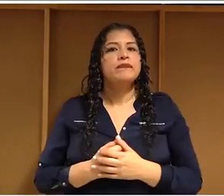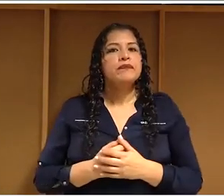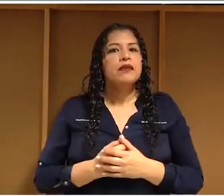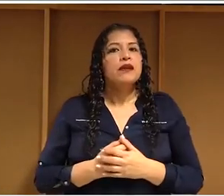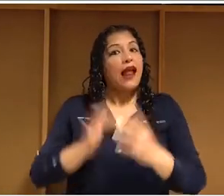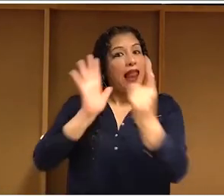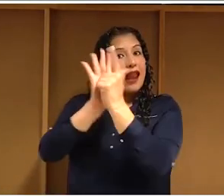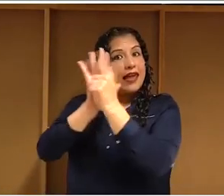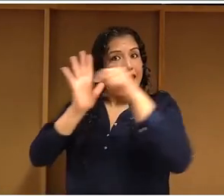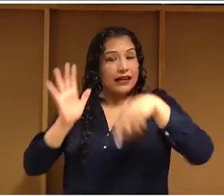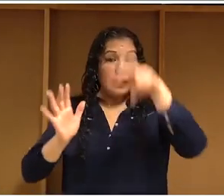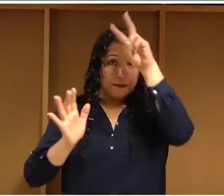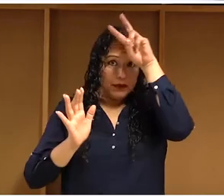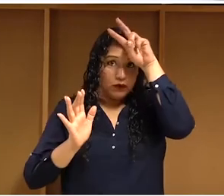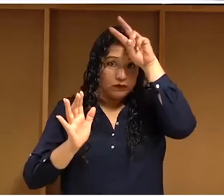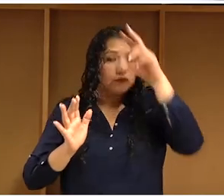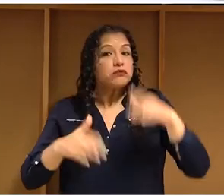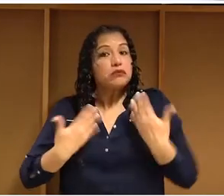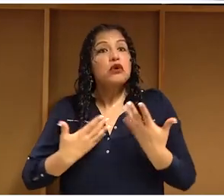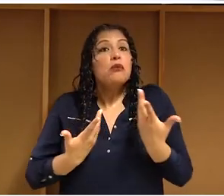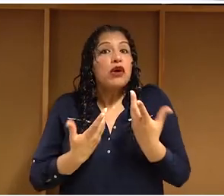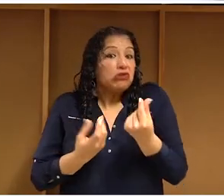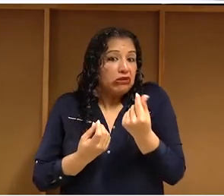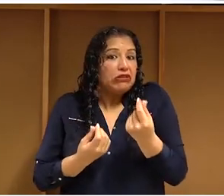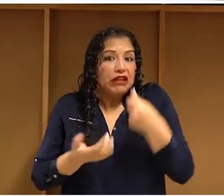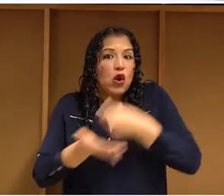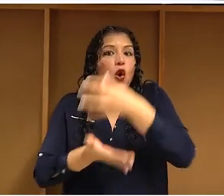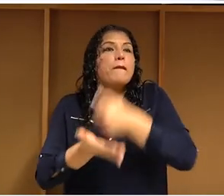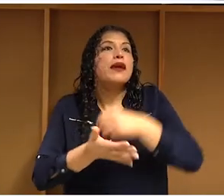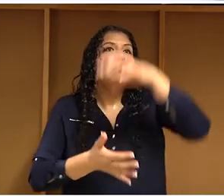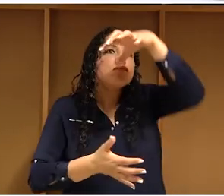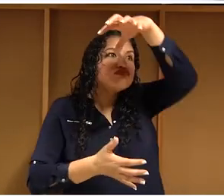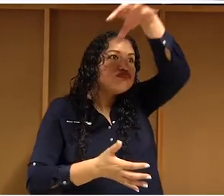y manejarlo para vacilarnos para hacer un video